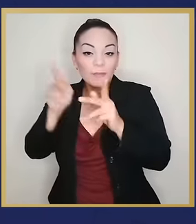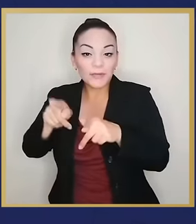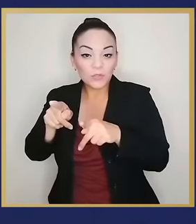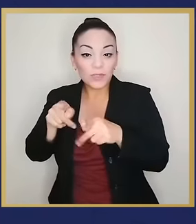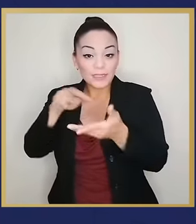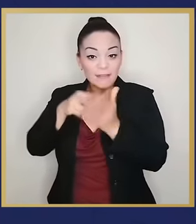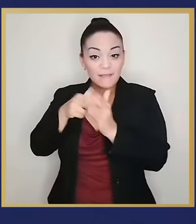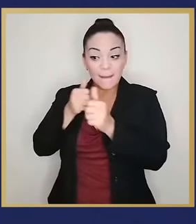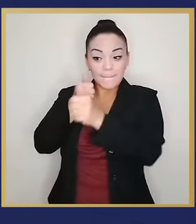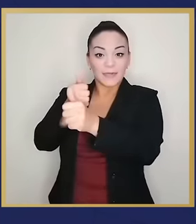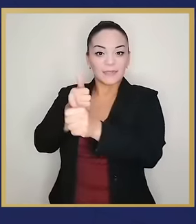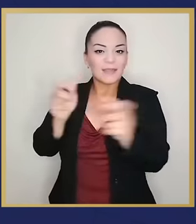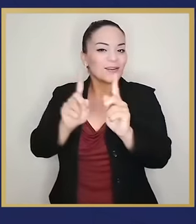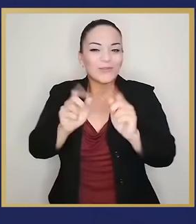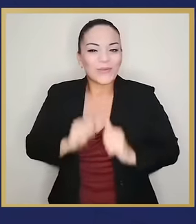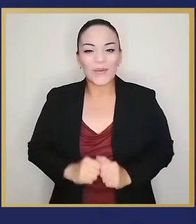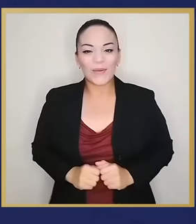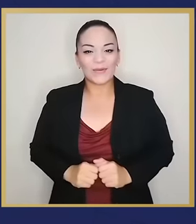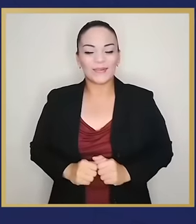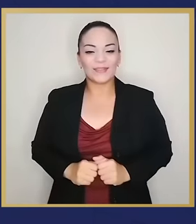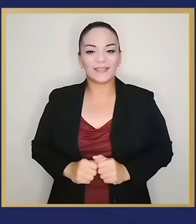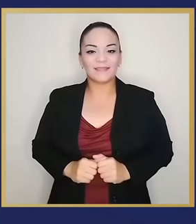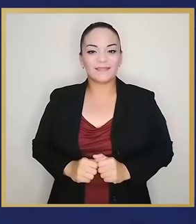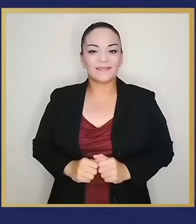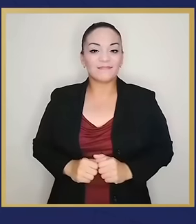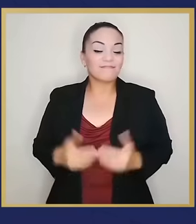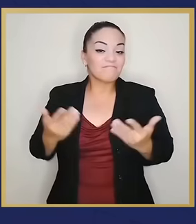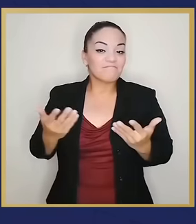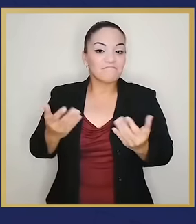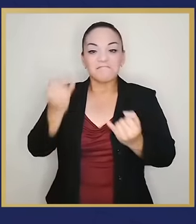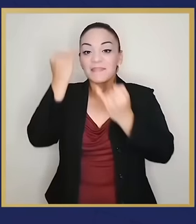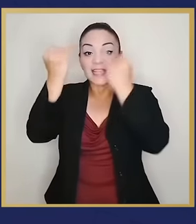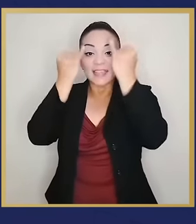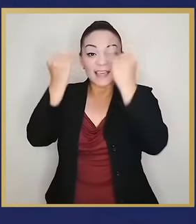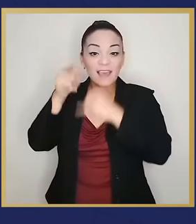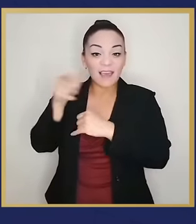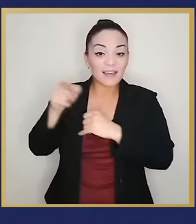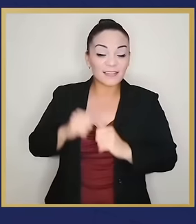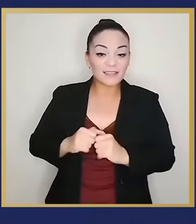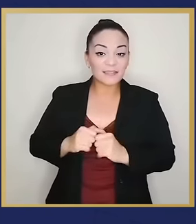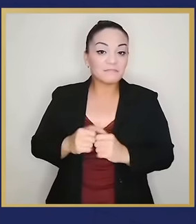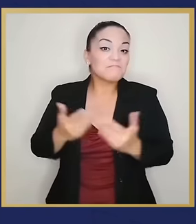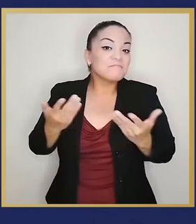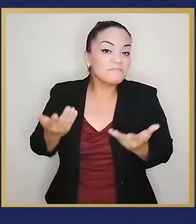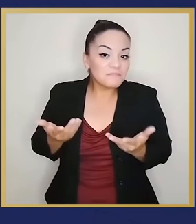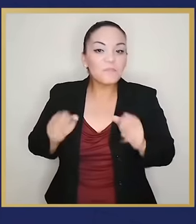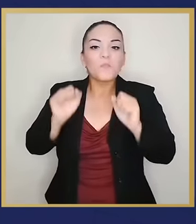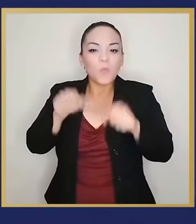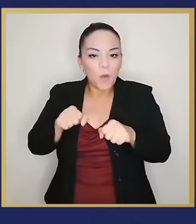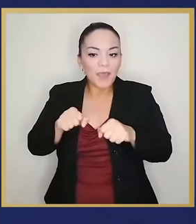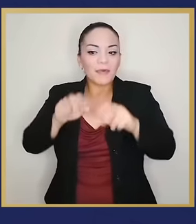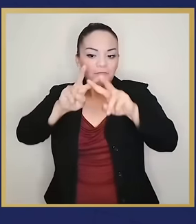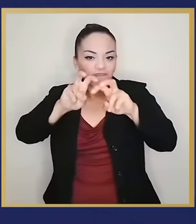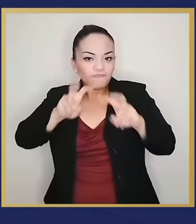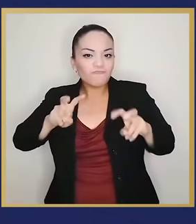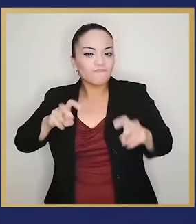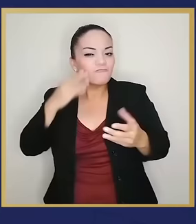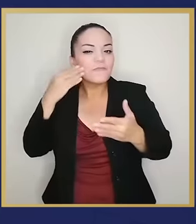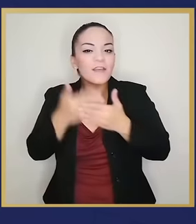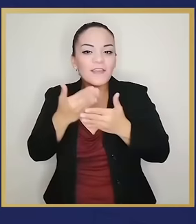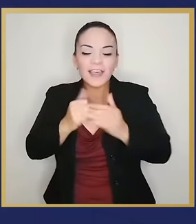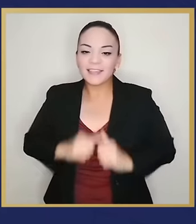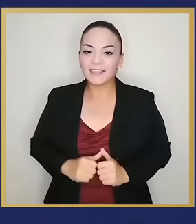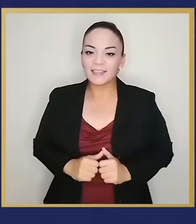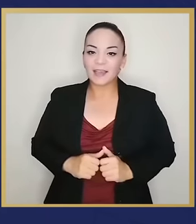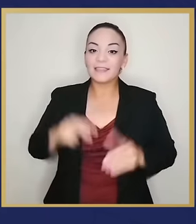Las ideas pueden ser sujetos del escrutinio, de la evidencia.